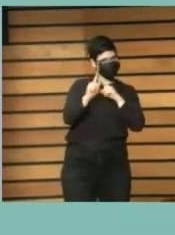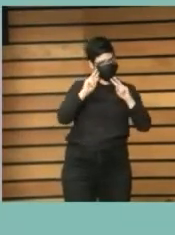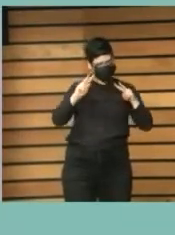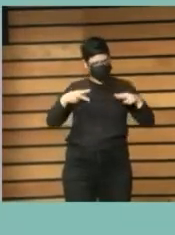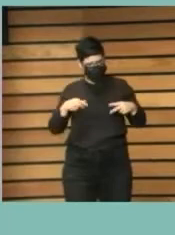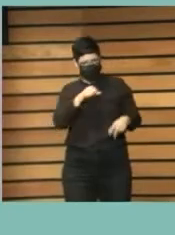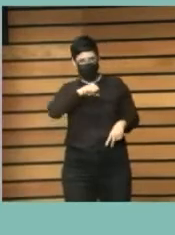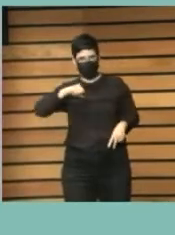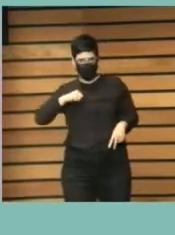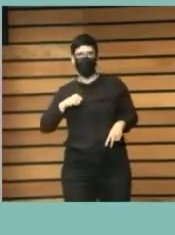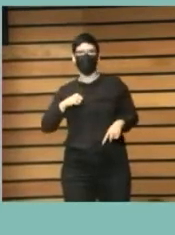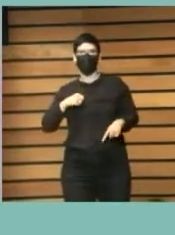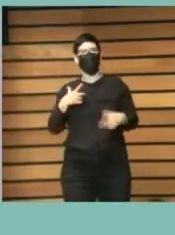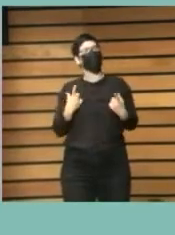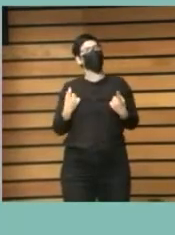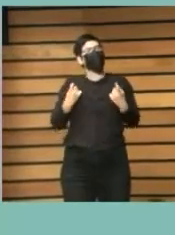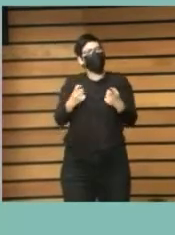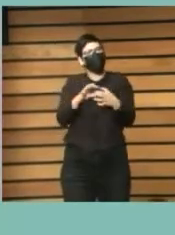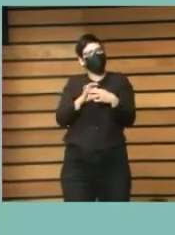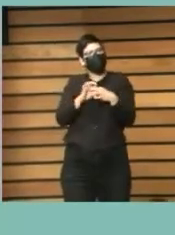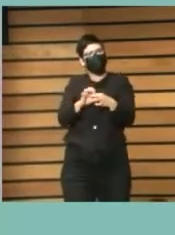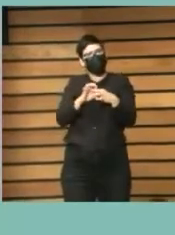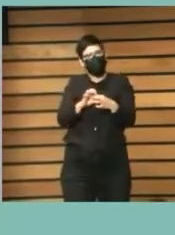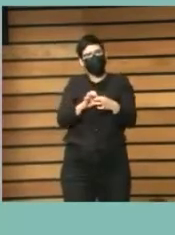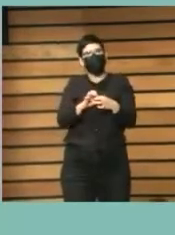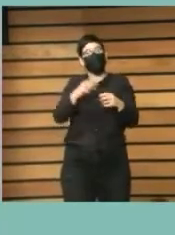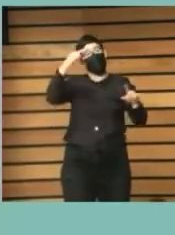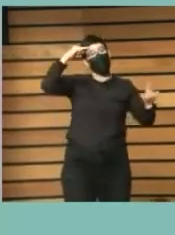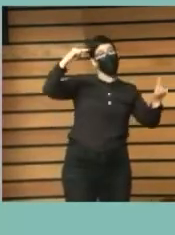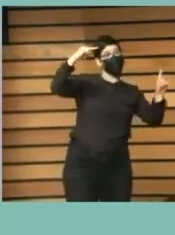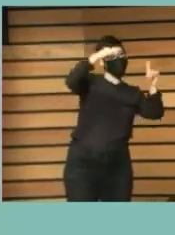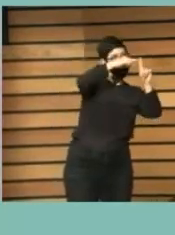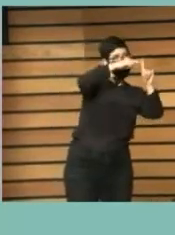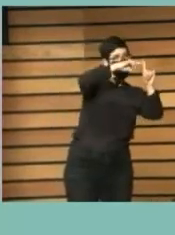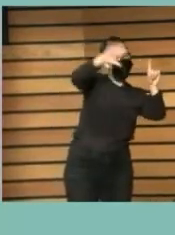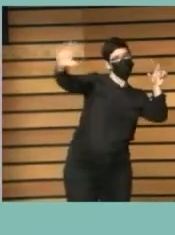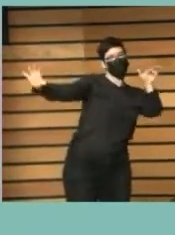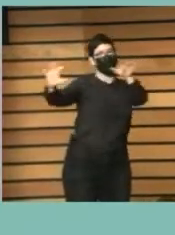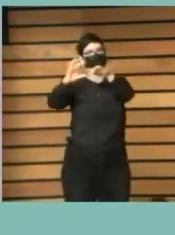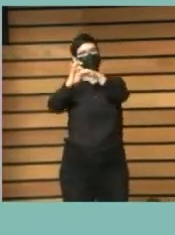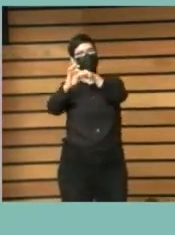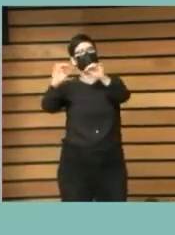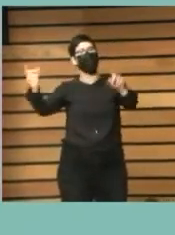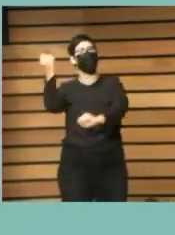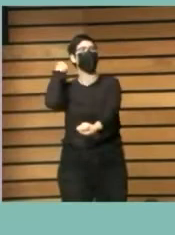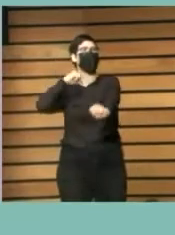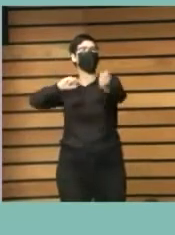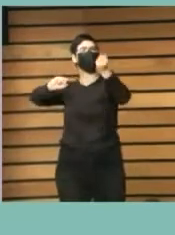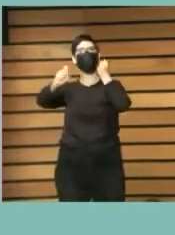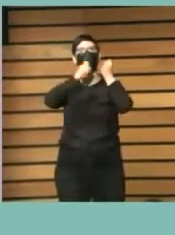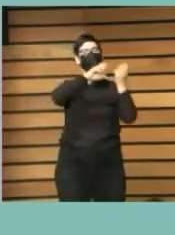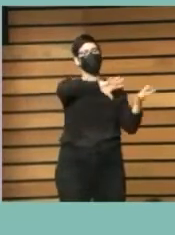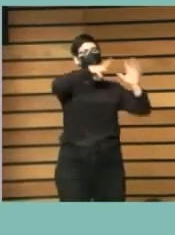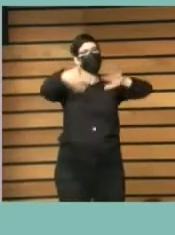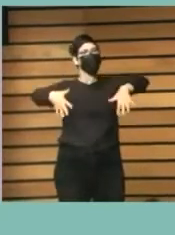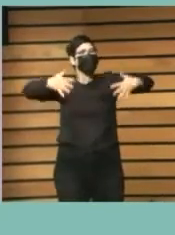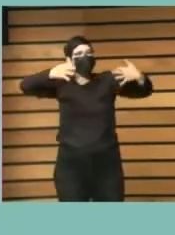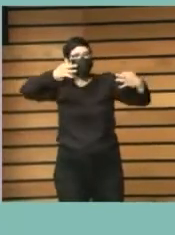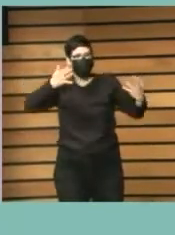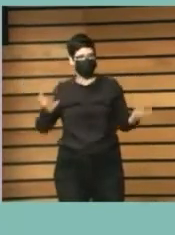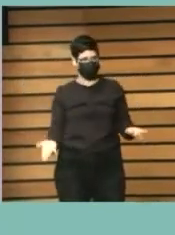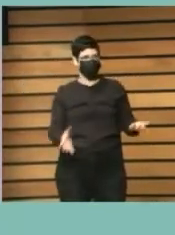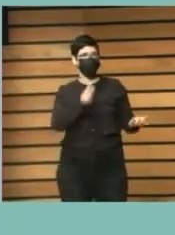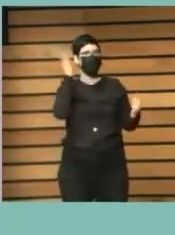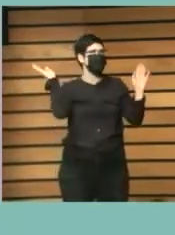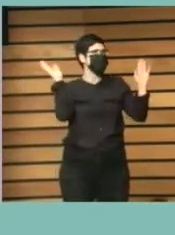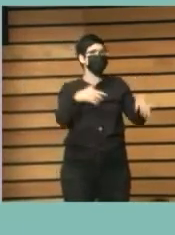esa vinculación objetivo acción de ese plan que la sitúe a otro nivel para no quedarnos como decía Alicia